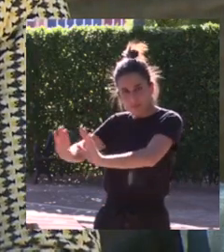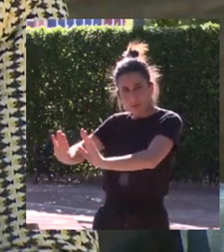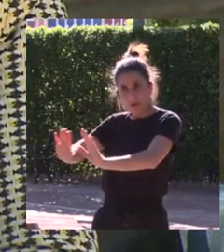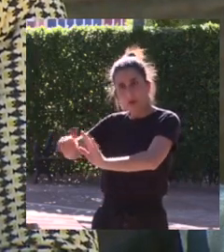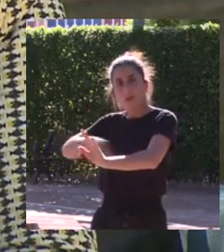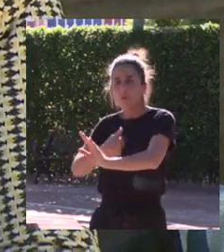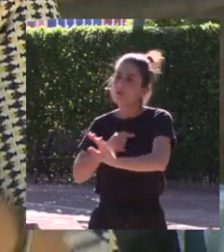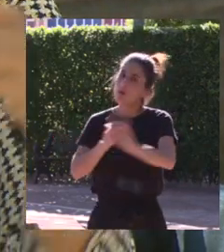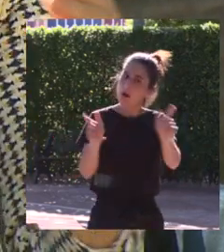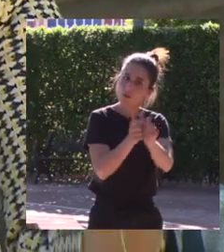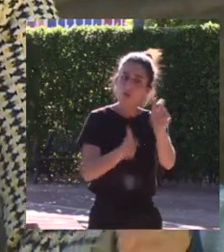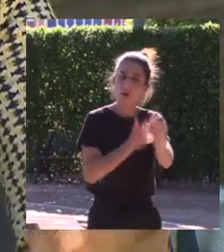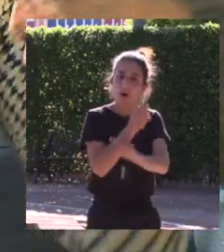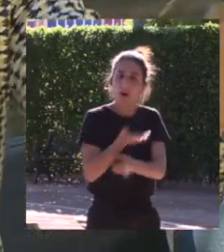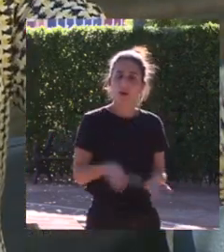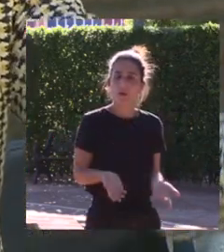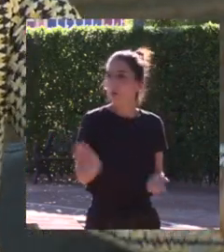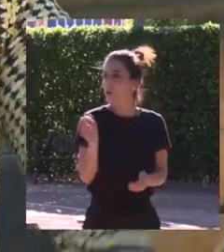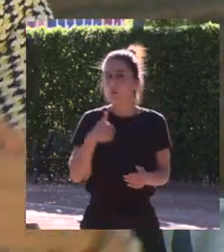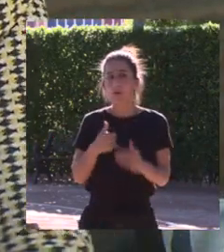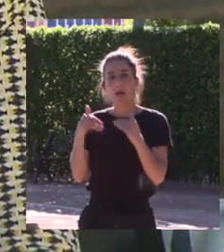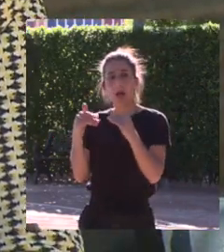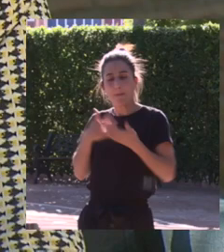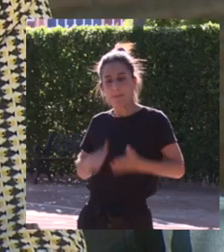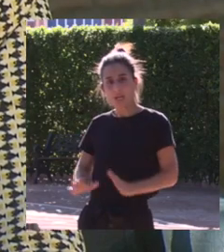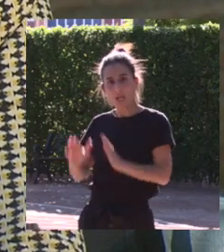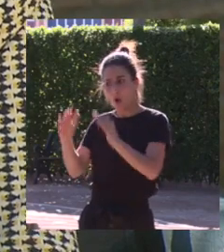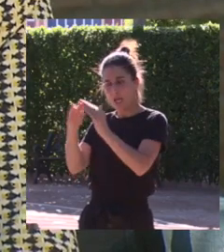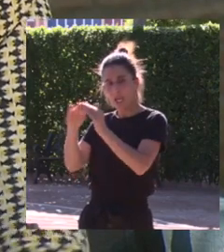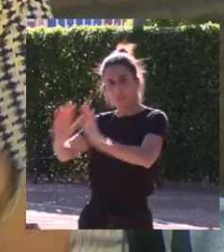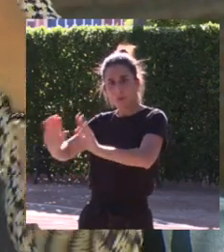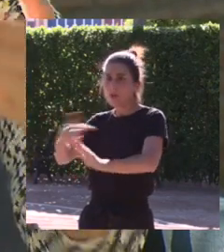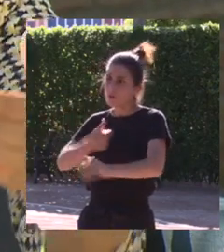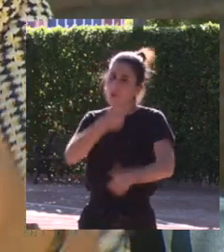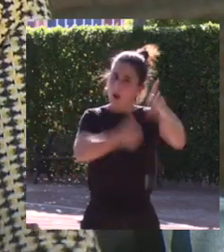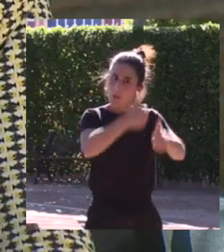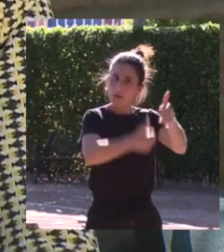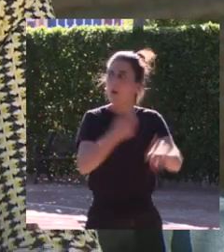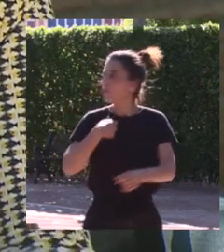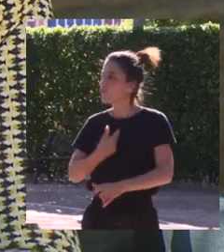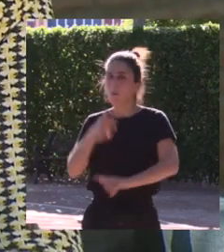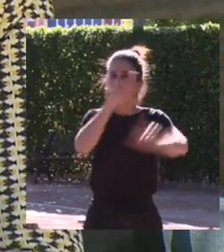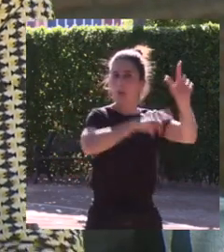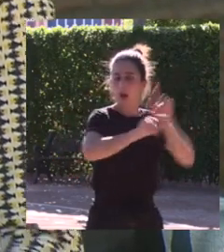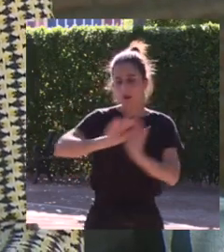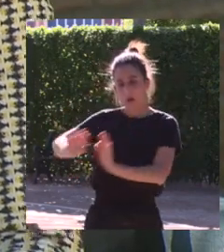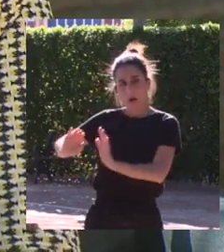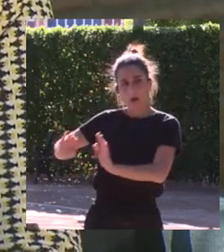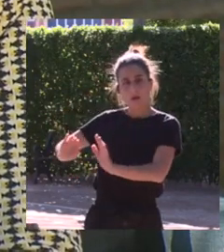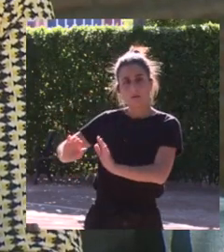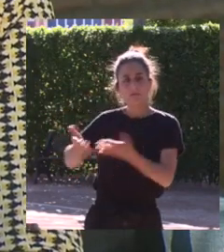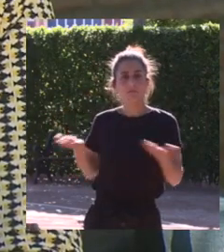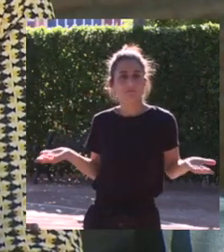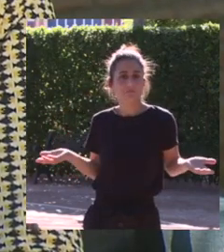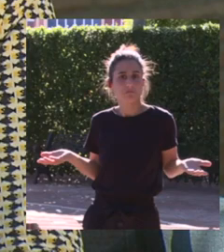a una reunión o he dejado a mis hijos en casa y he ido a una competición he ido a un viaje la